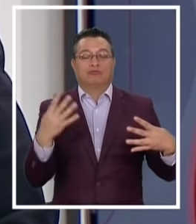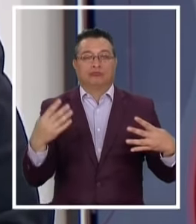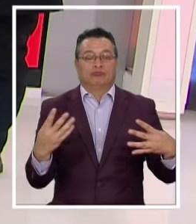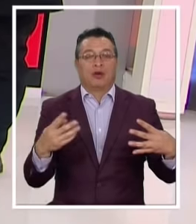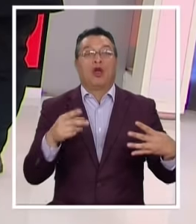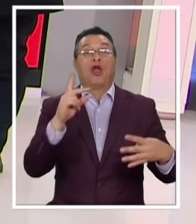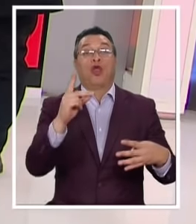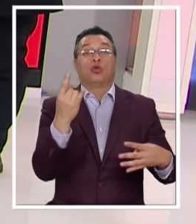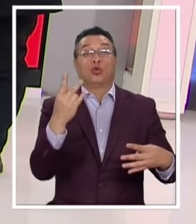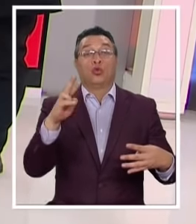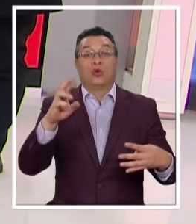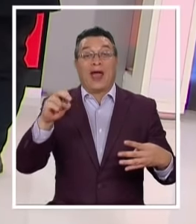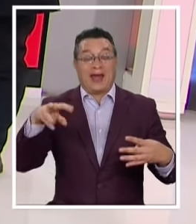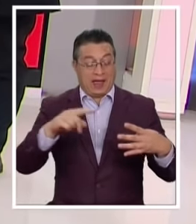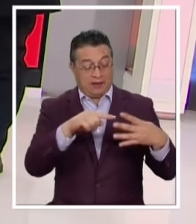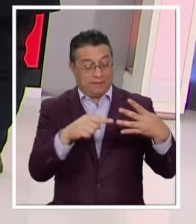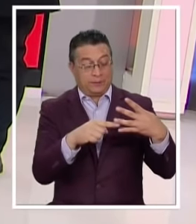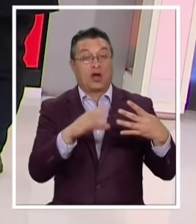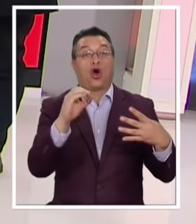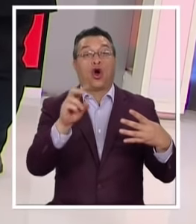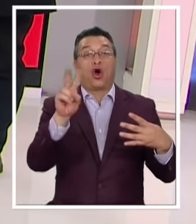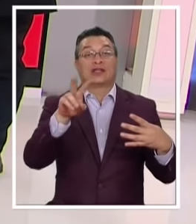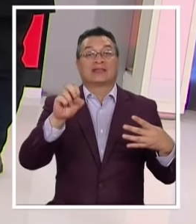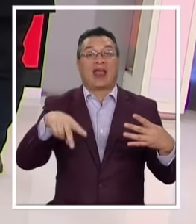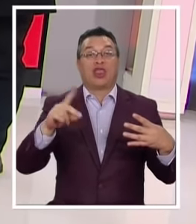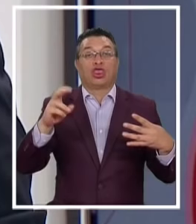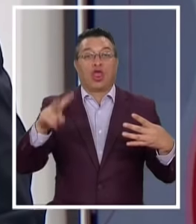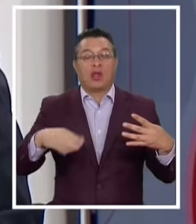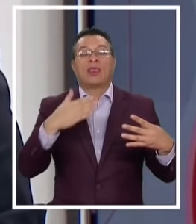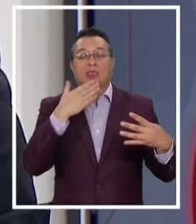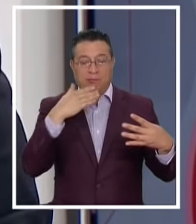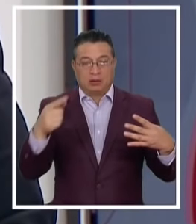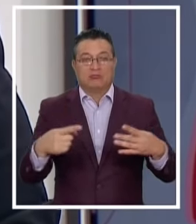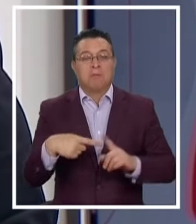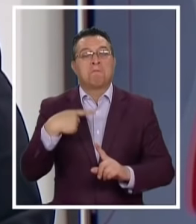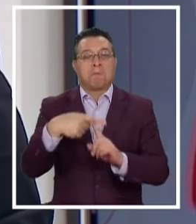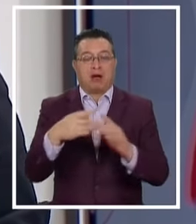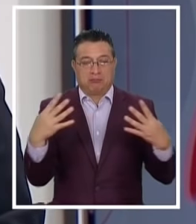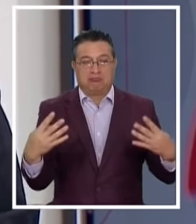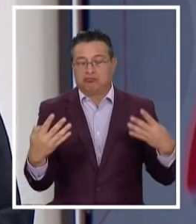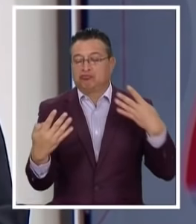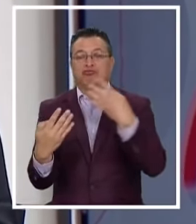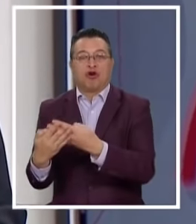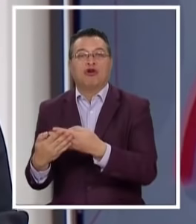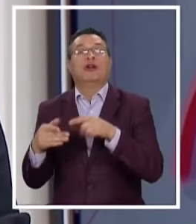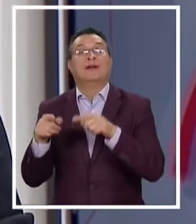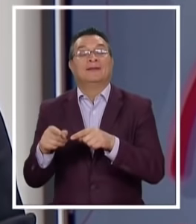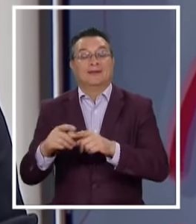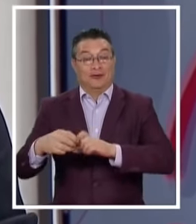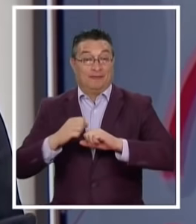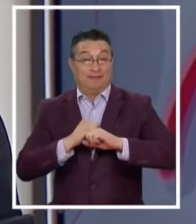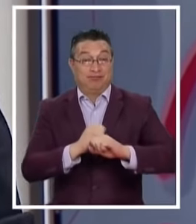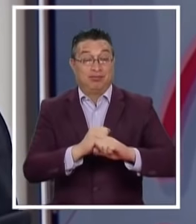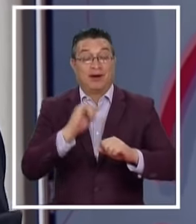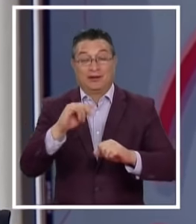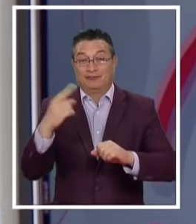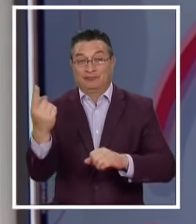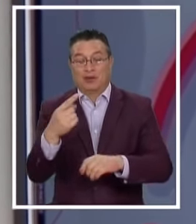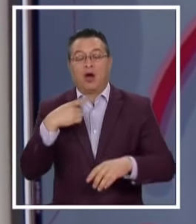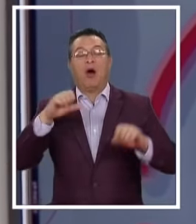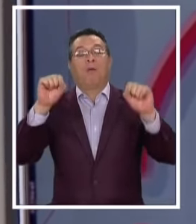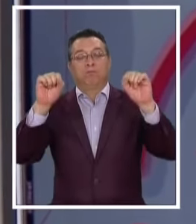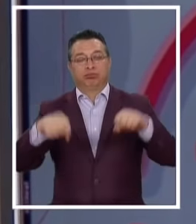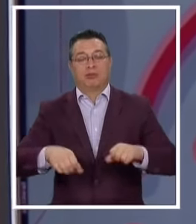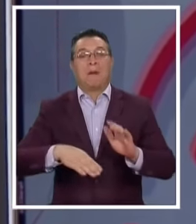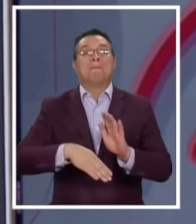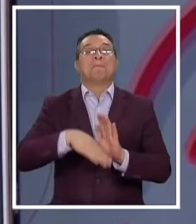sería el Senador Durana Y el Senador Osandón Quienes también Se estarían sumando Es decir La oposición Y parte del oficialismo Aprobaría